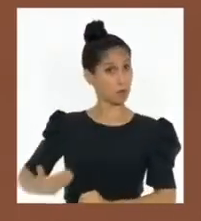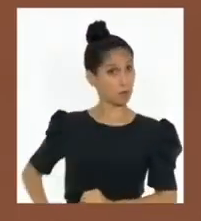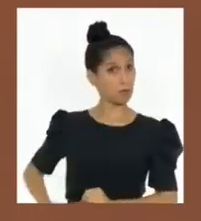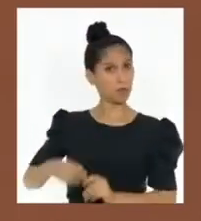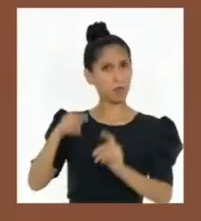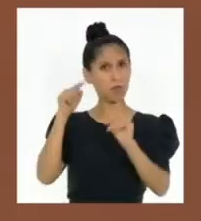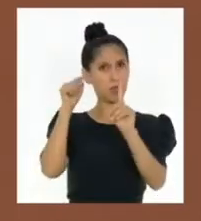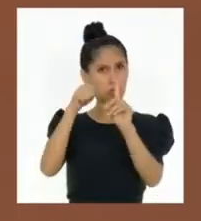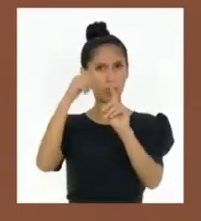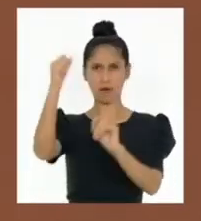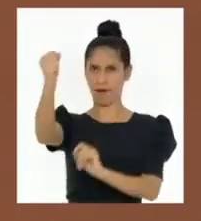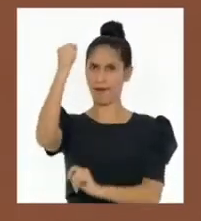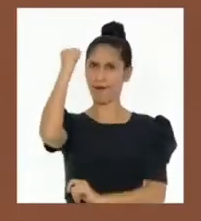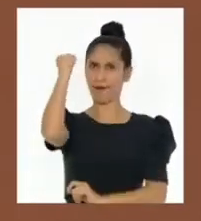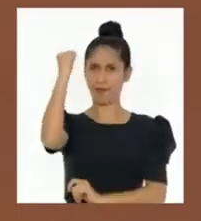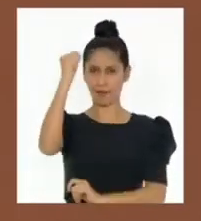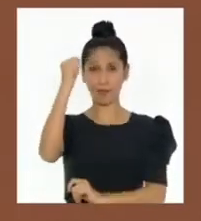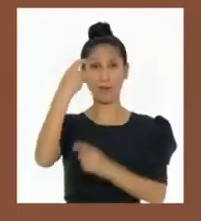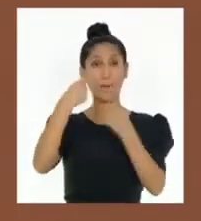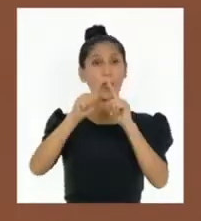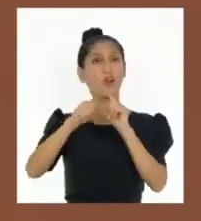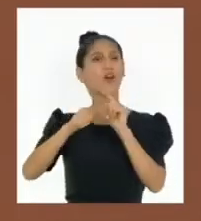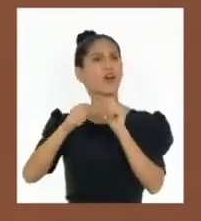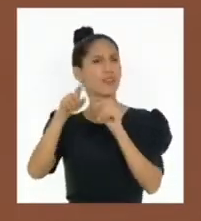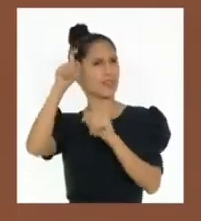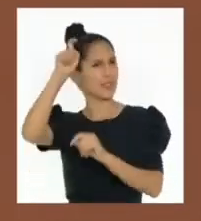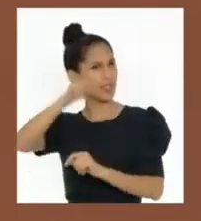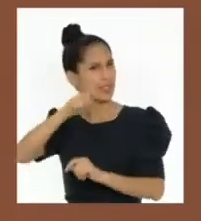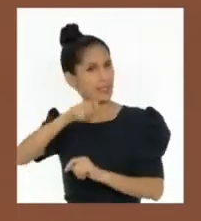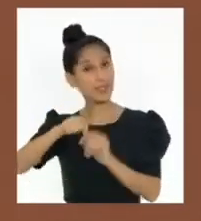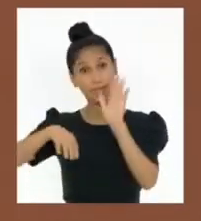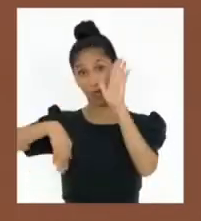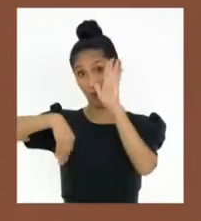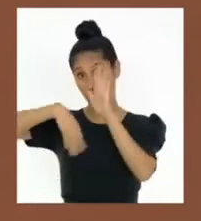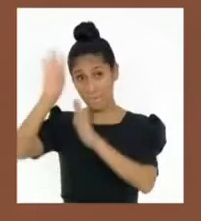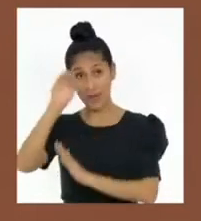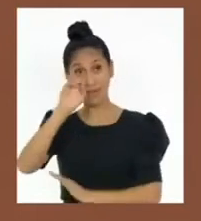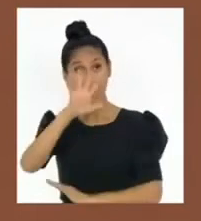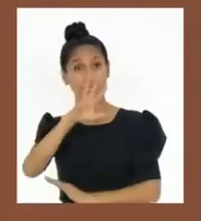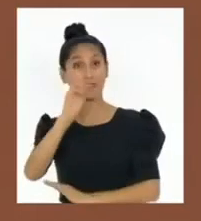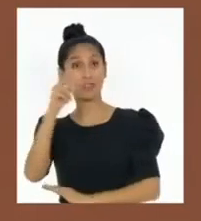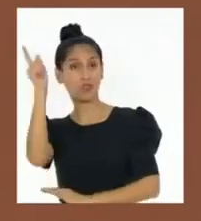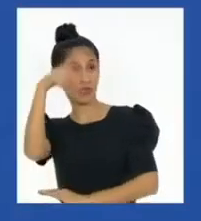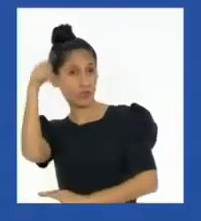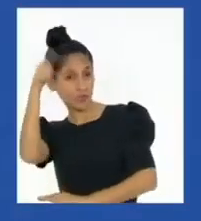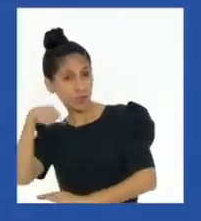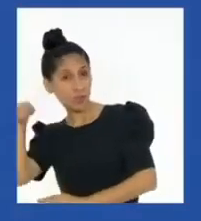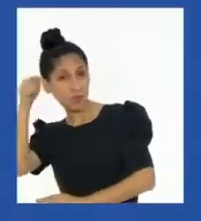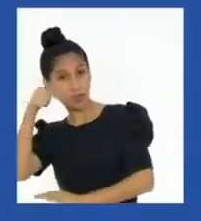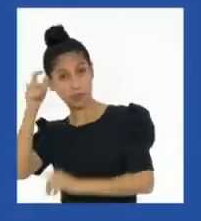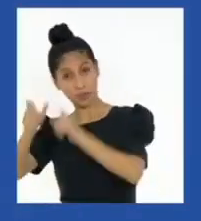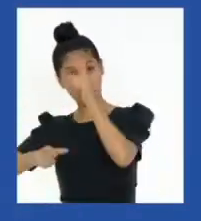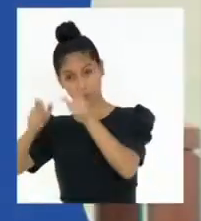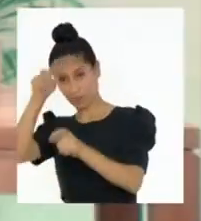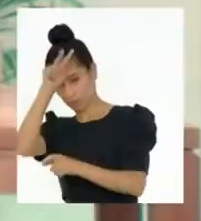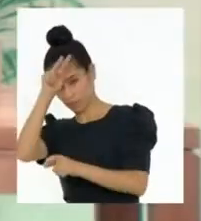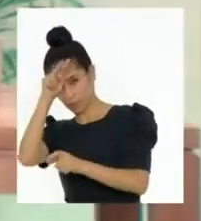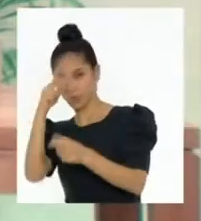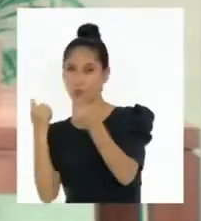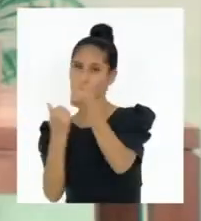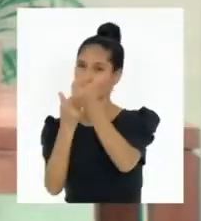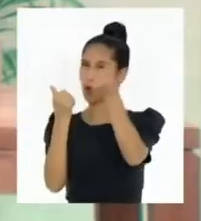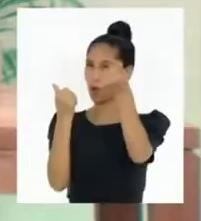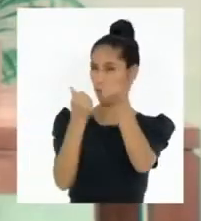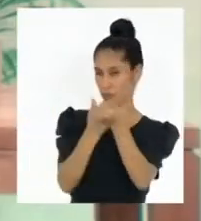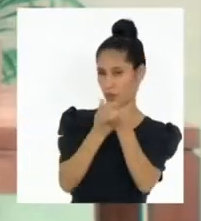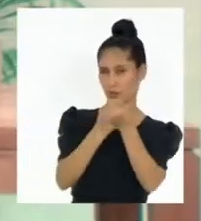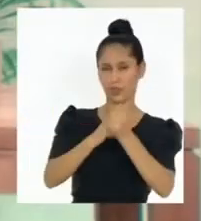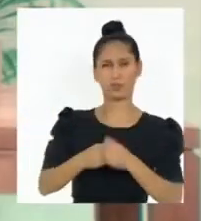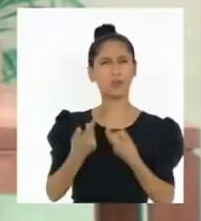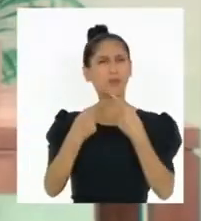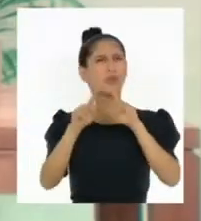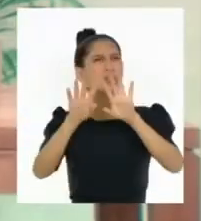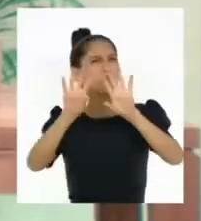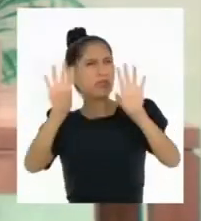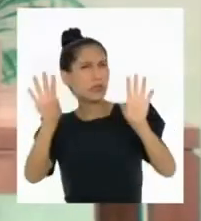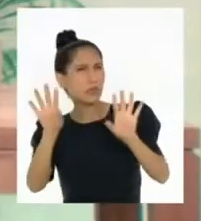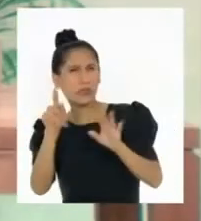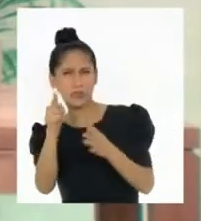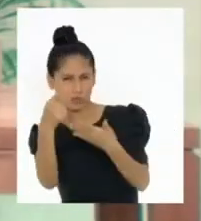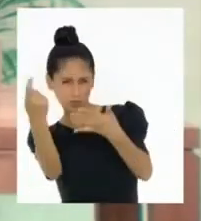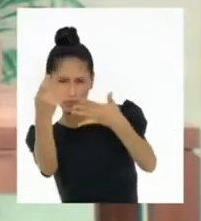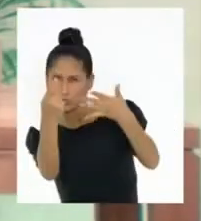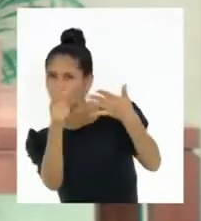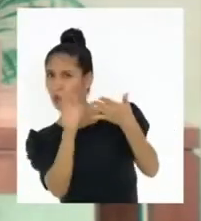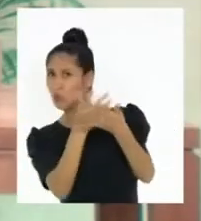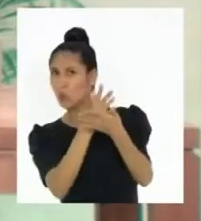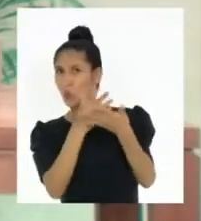la mitad del 50% más uno de los votos válidos. Y si esto no sucede, si ningún